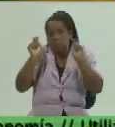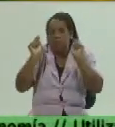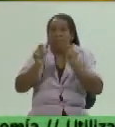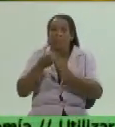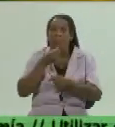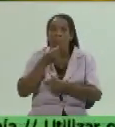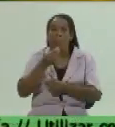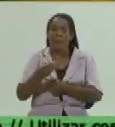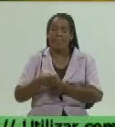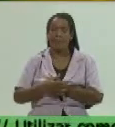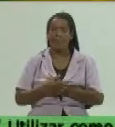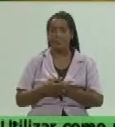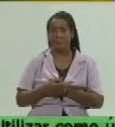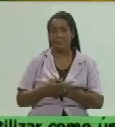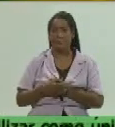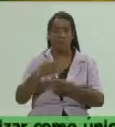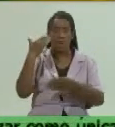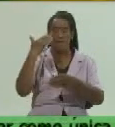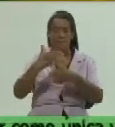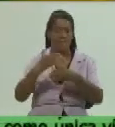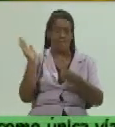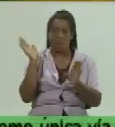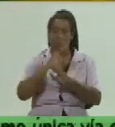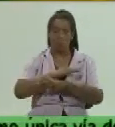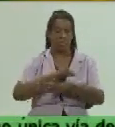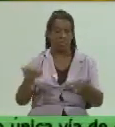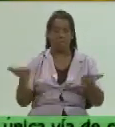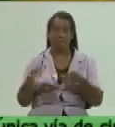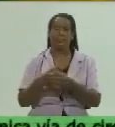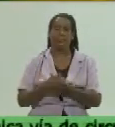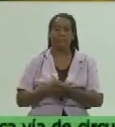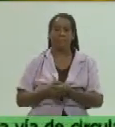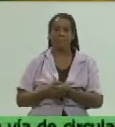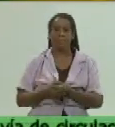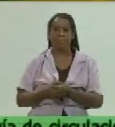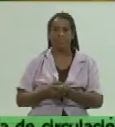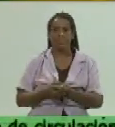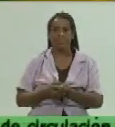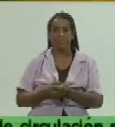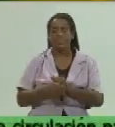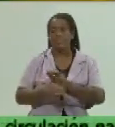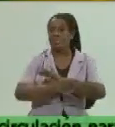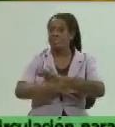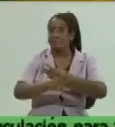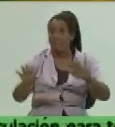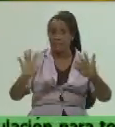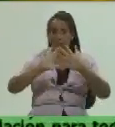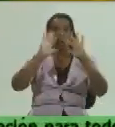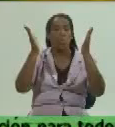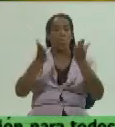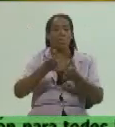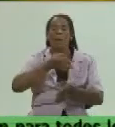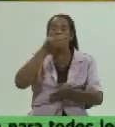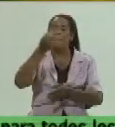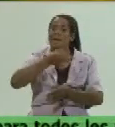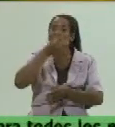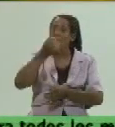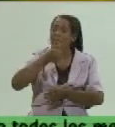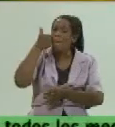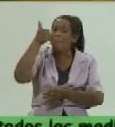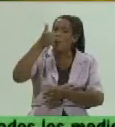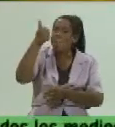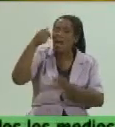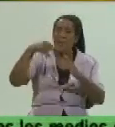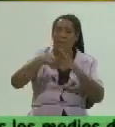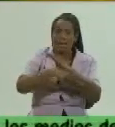en eso no habría limitación tampoco en ese sentido que yo creo que todo eso explicándolo bien a la población aquí se van a dar